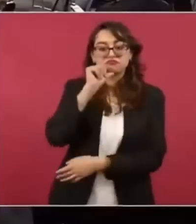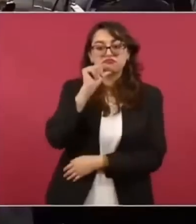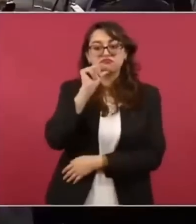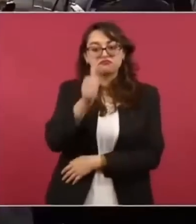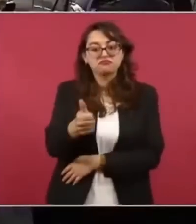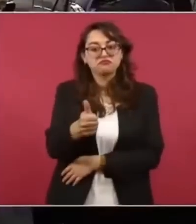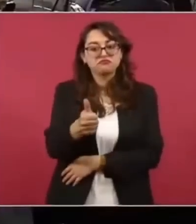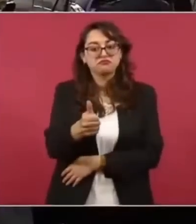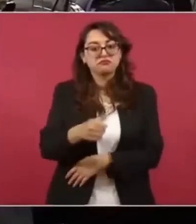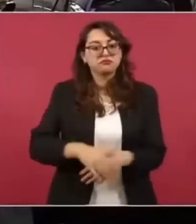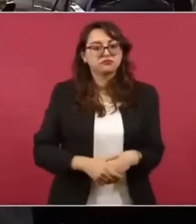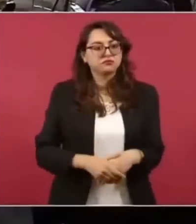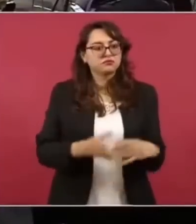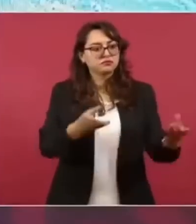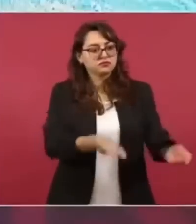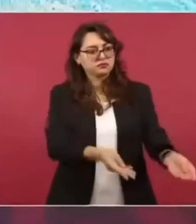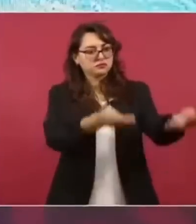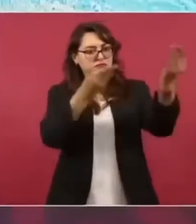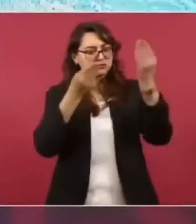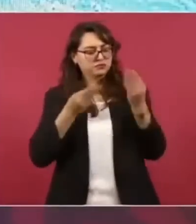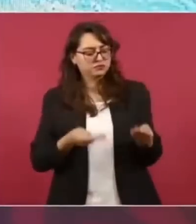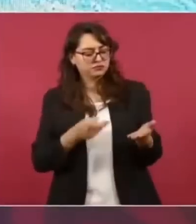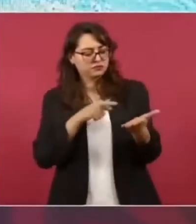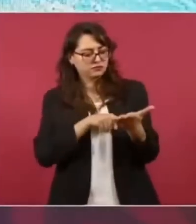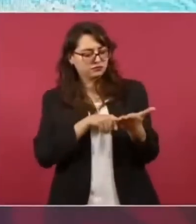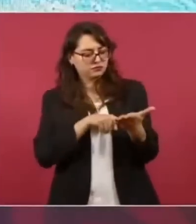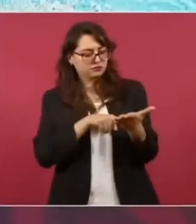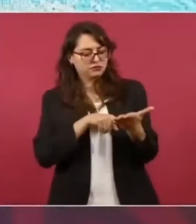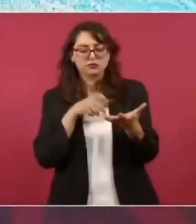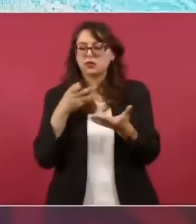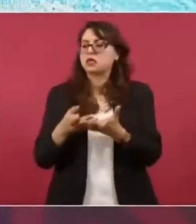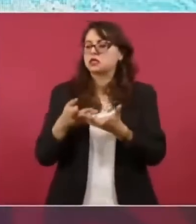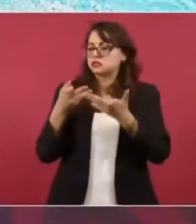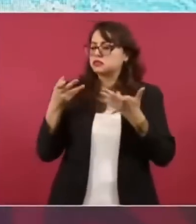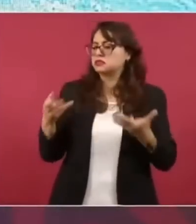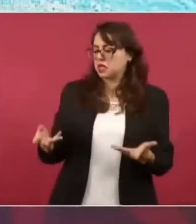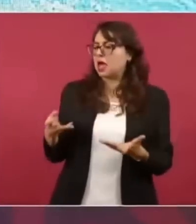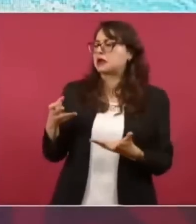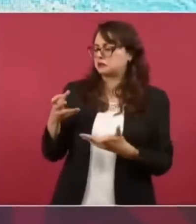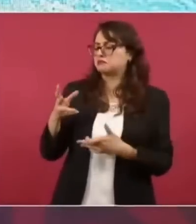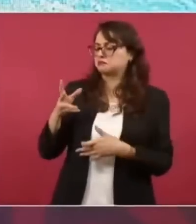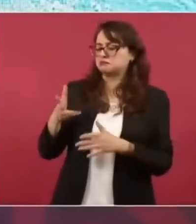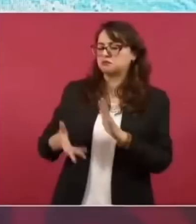querían que les pagáramos nueve mil quinientos millones de pesos